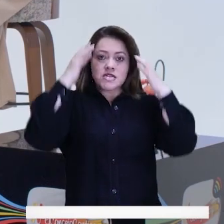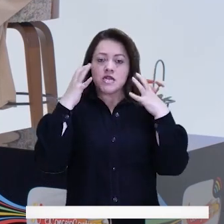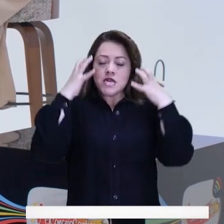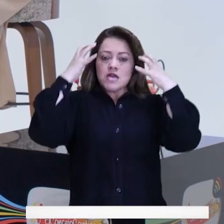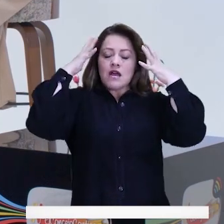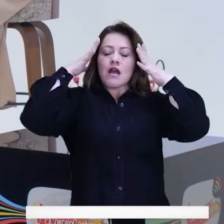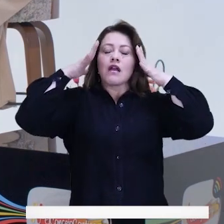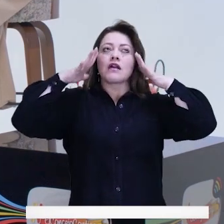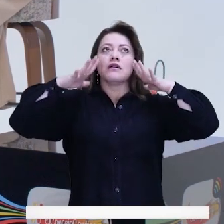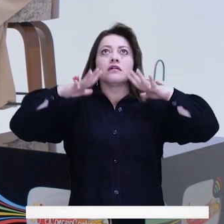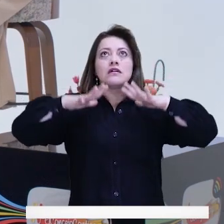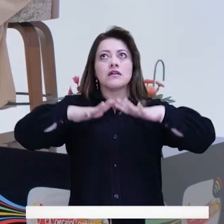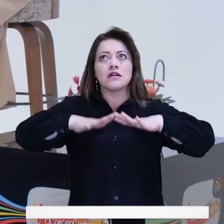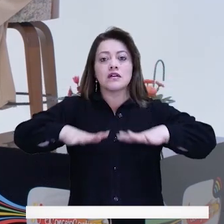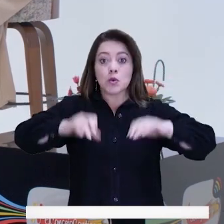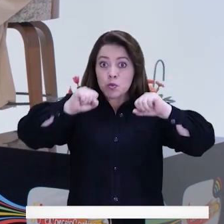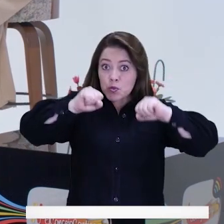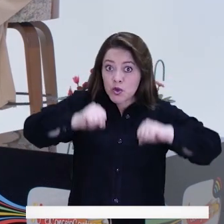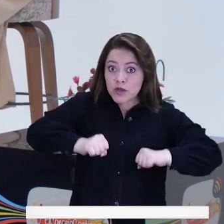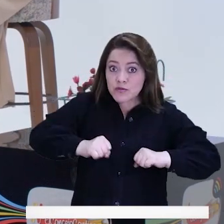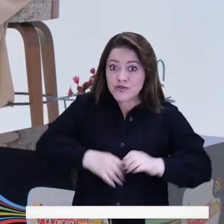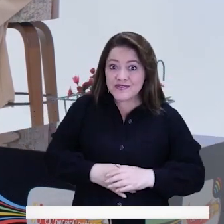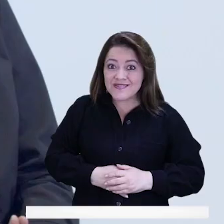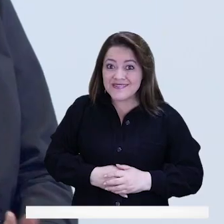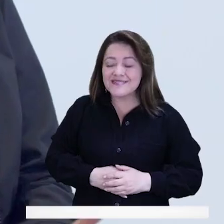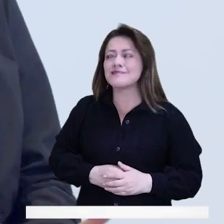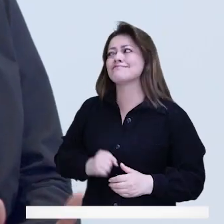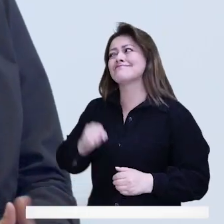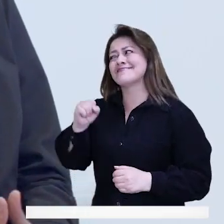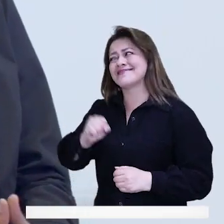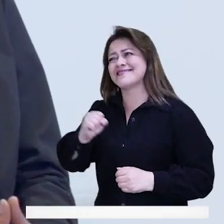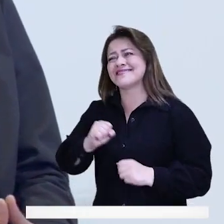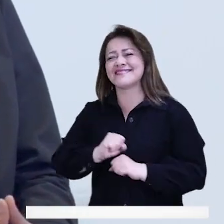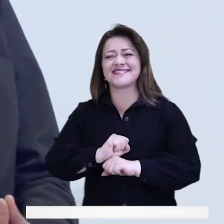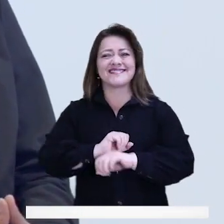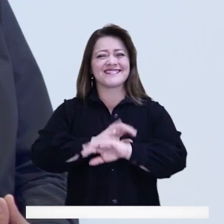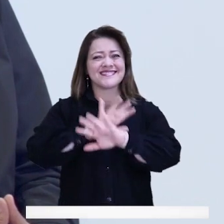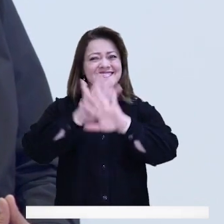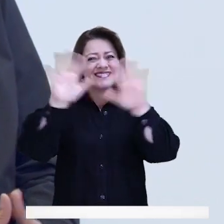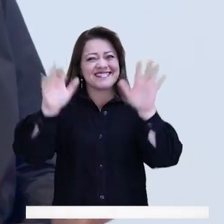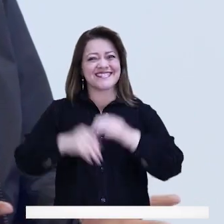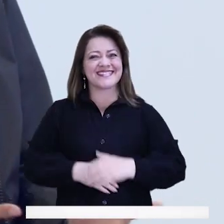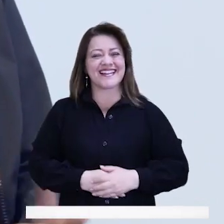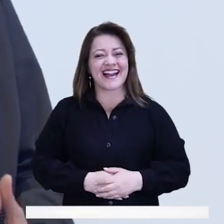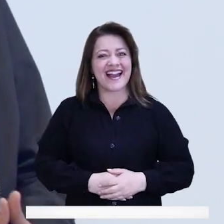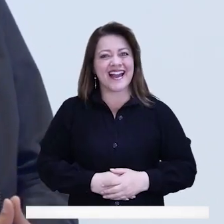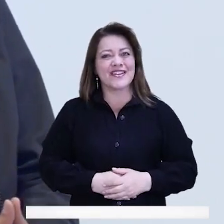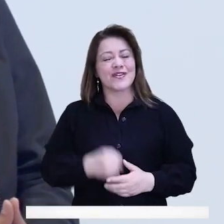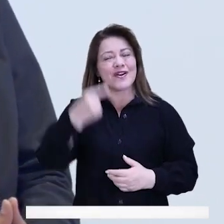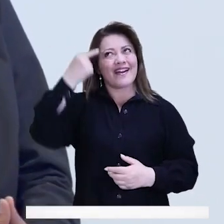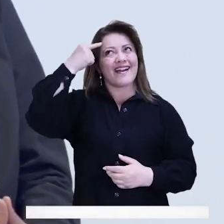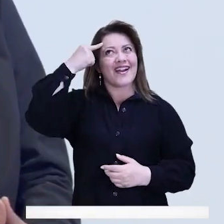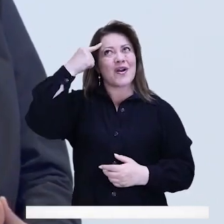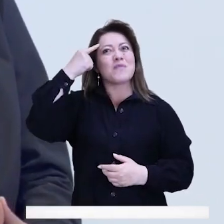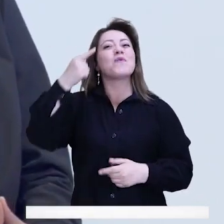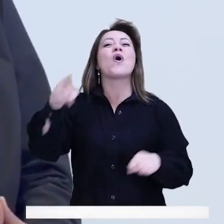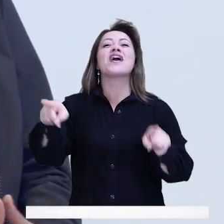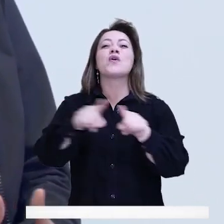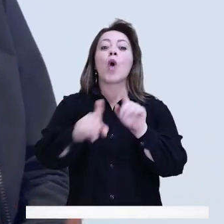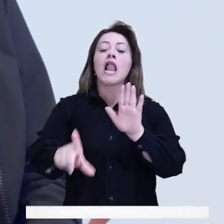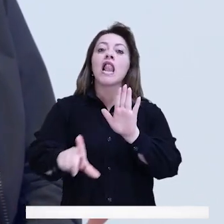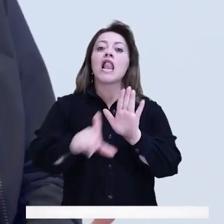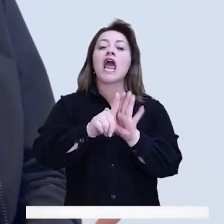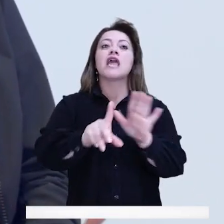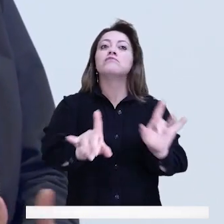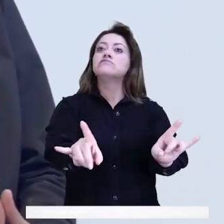¿hay que desarmar la mente? Esa expresión, ¿qué le viene a la cabeza? Hombre, eso es una expresión que inmediatamente me voy a la ley de la atracción.